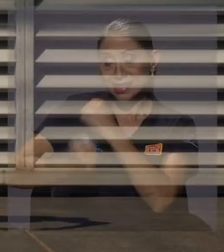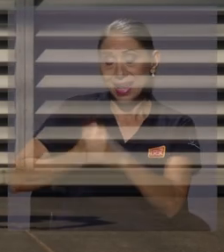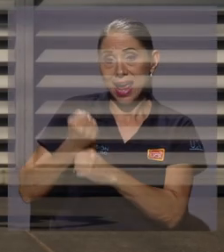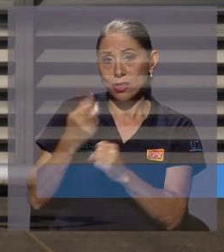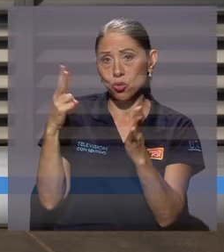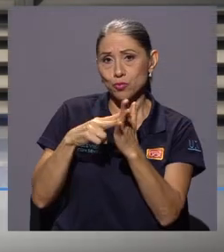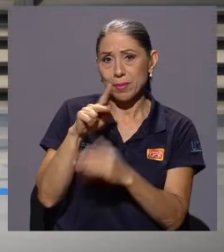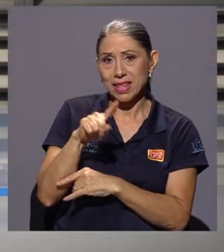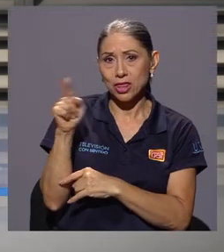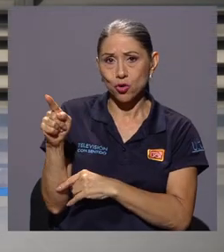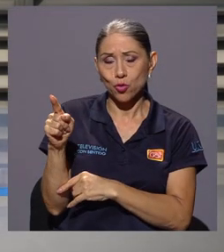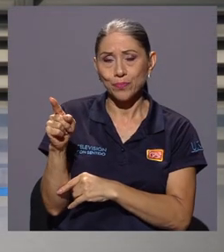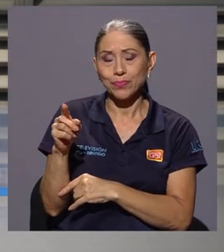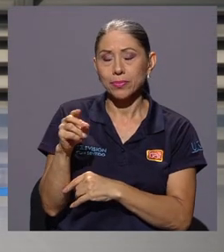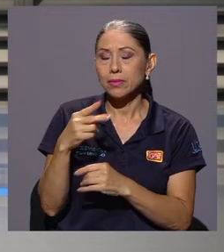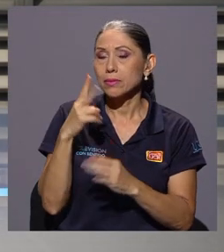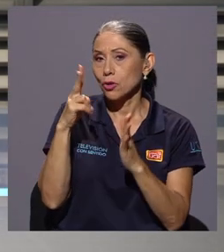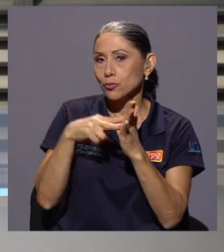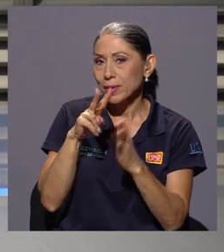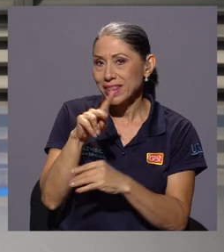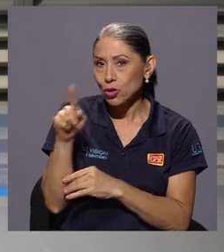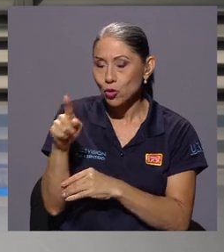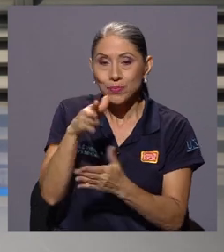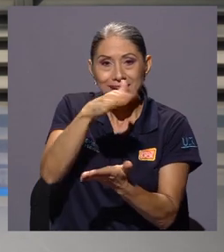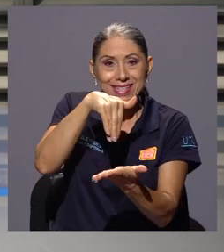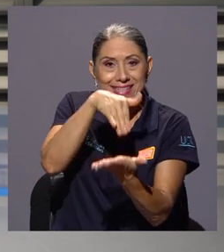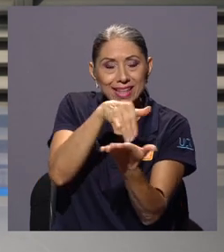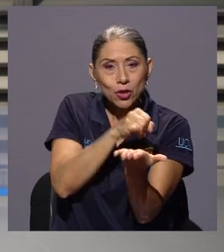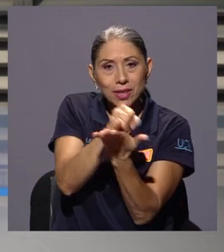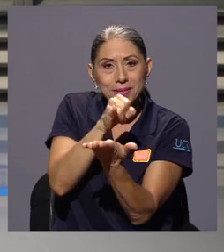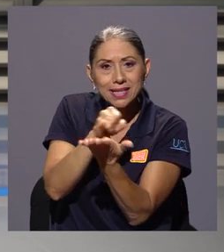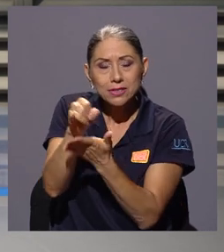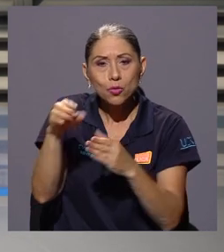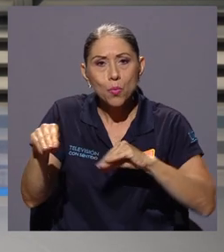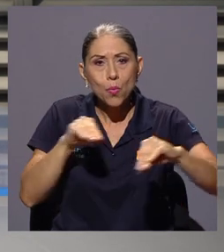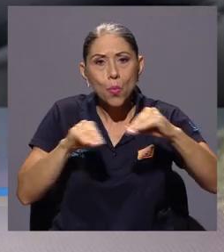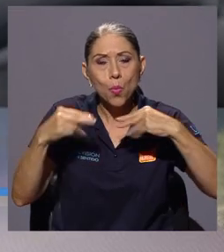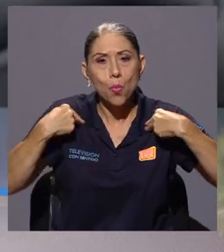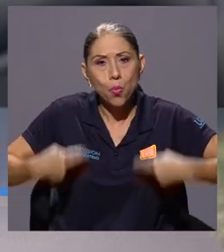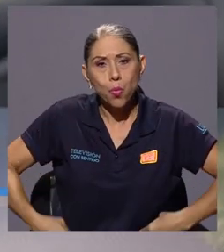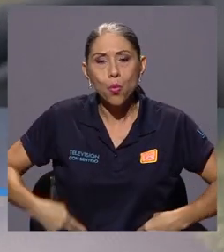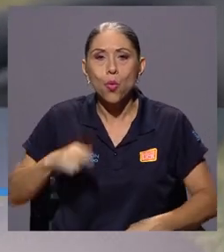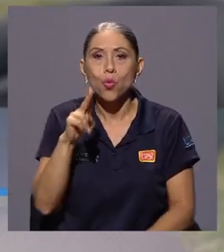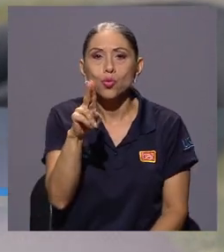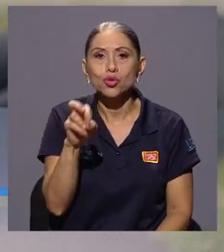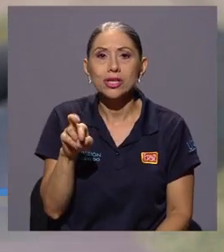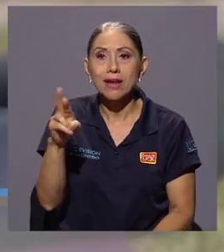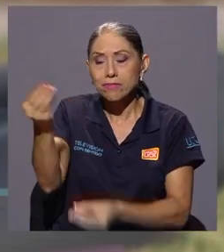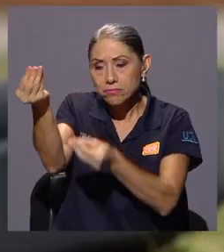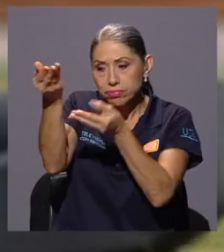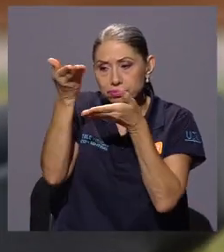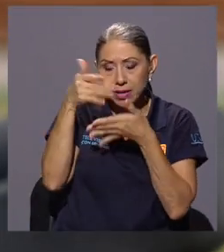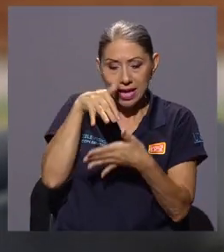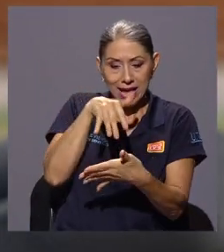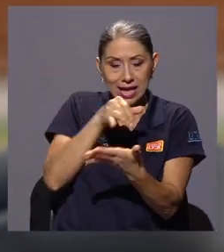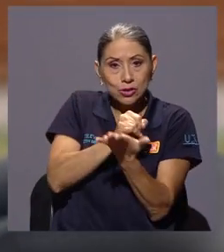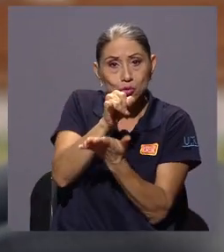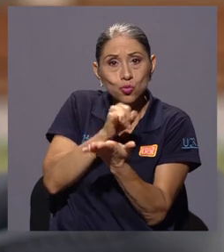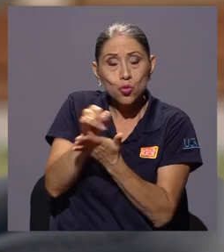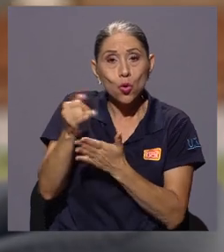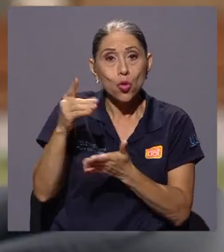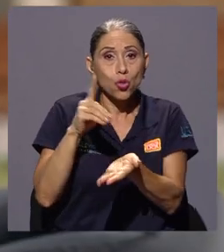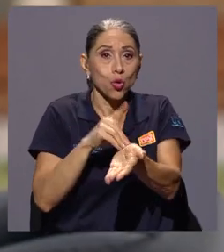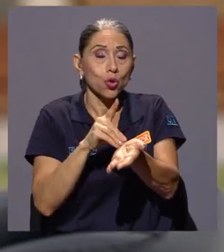Este año 2021, el Centro de Investigación y Movimiento Humano de la UCR nos comparte el estudio del Dr. Robert